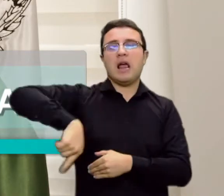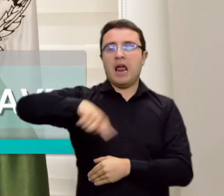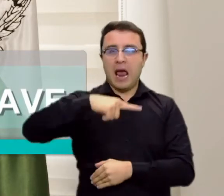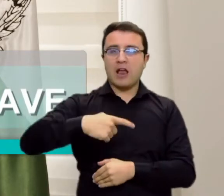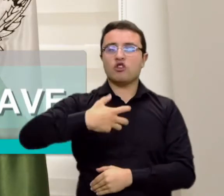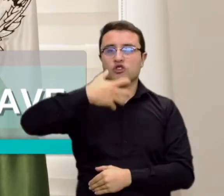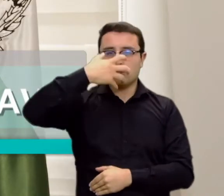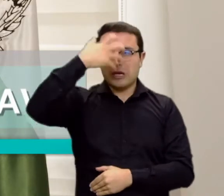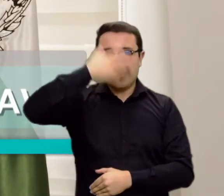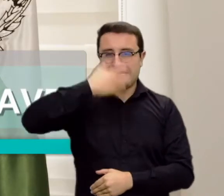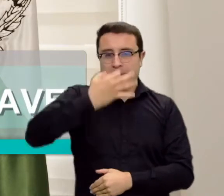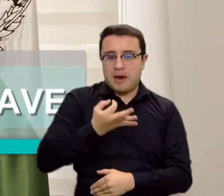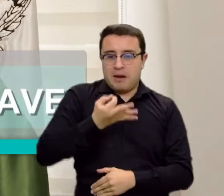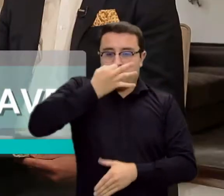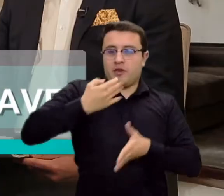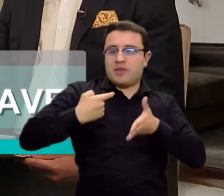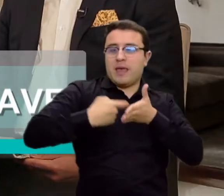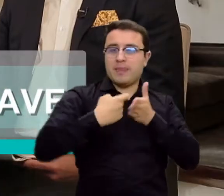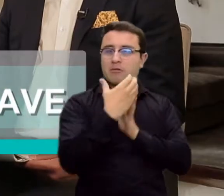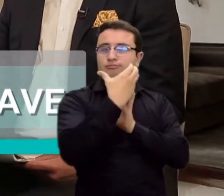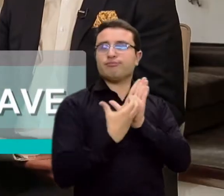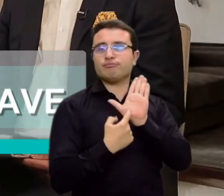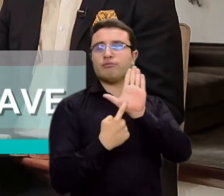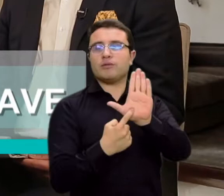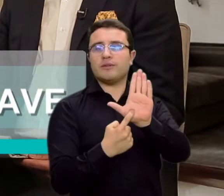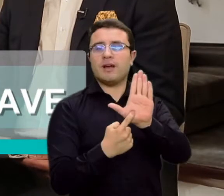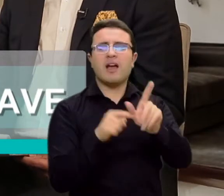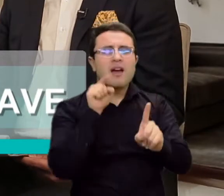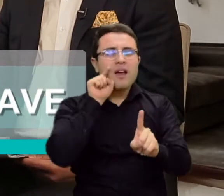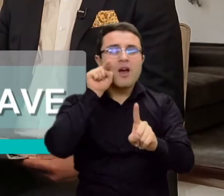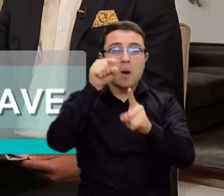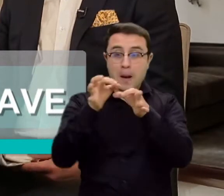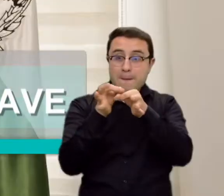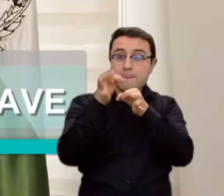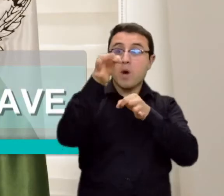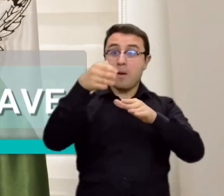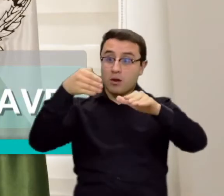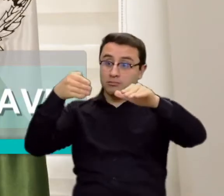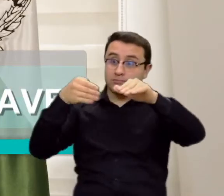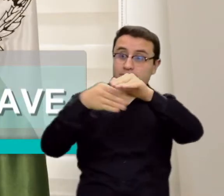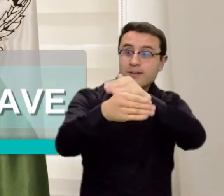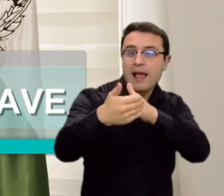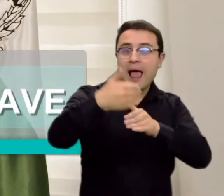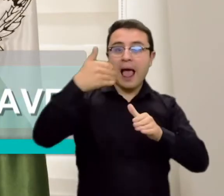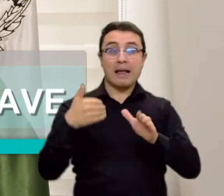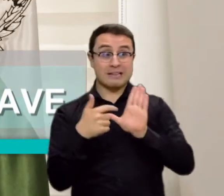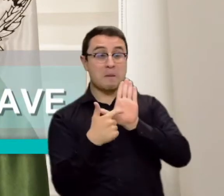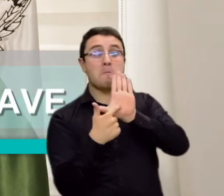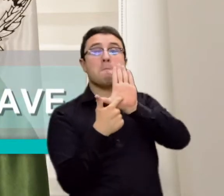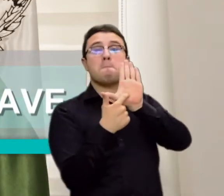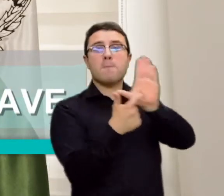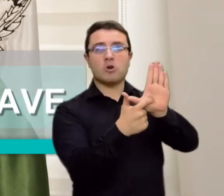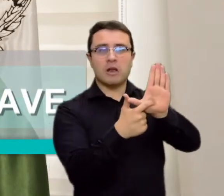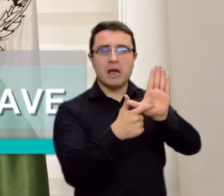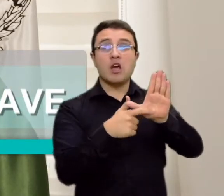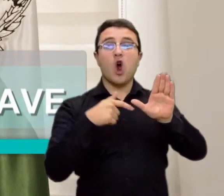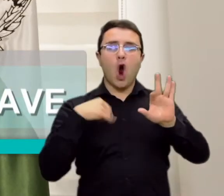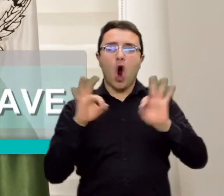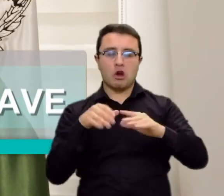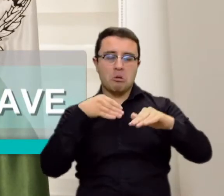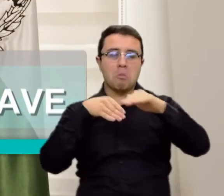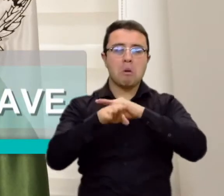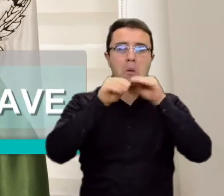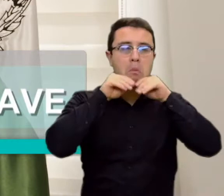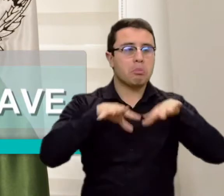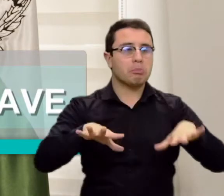irán con prueba COVID certificada, negativa, obviamente, para que cuando entren a los municipios a hacer el apoyo electoral